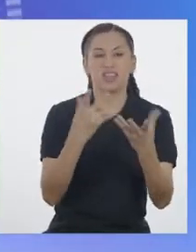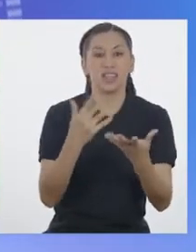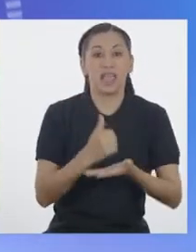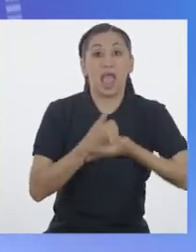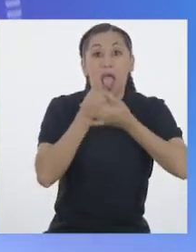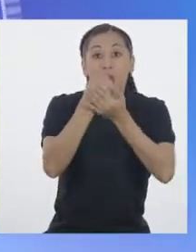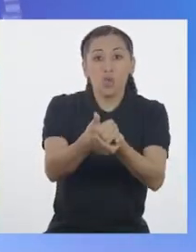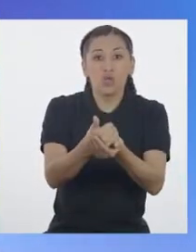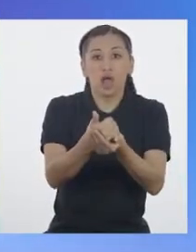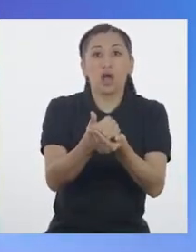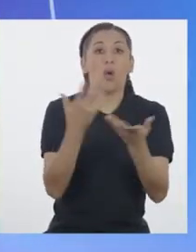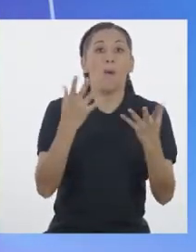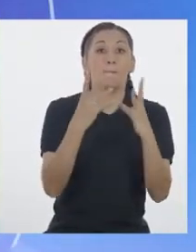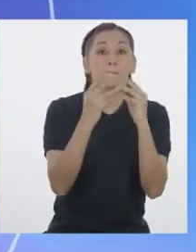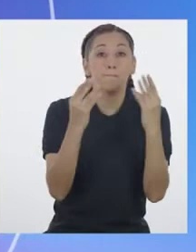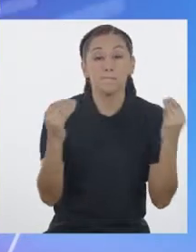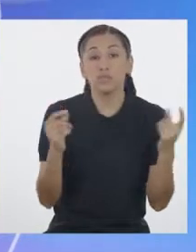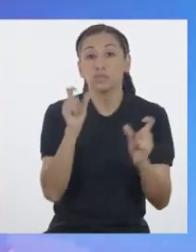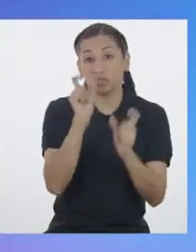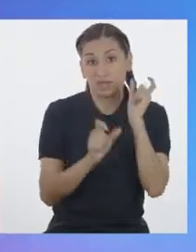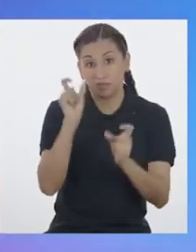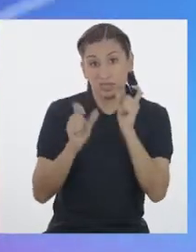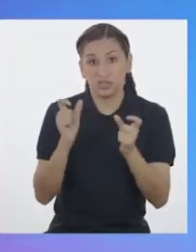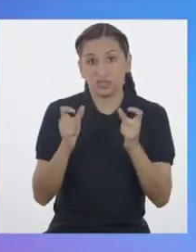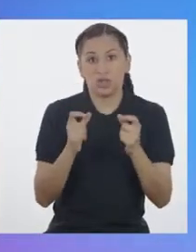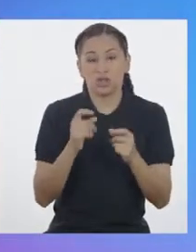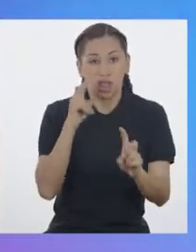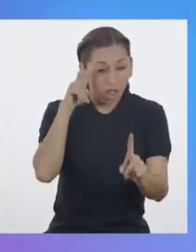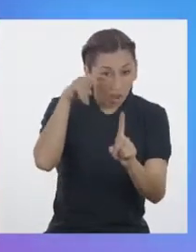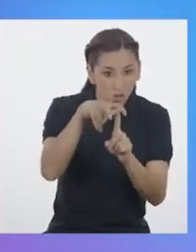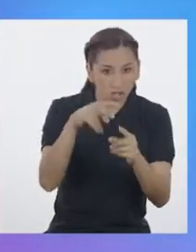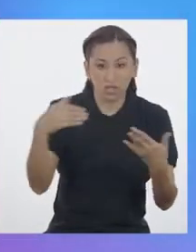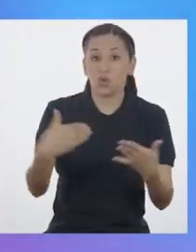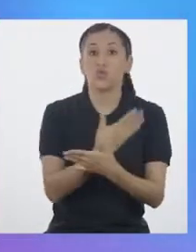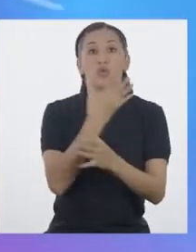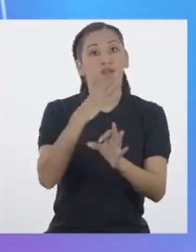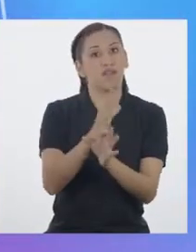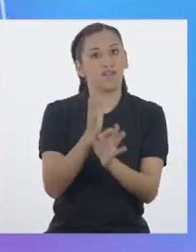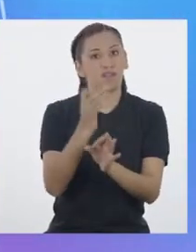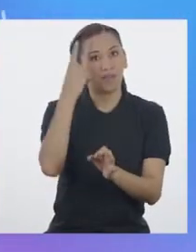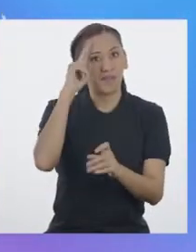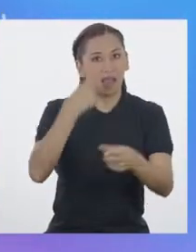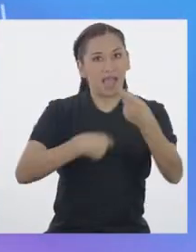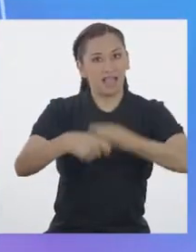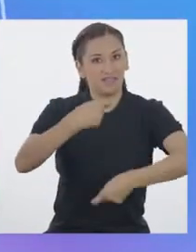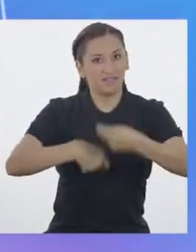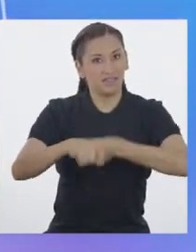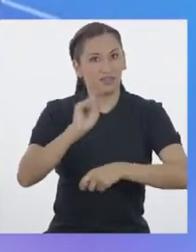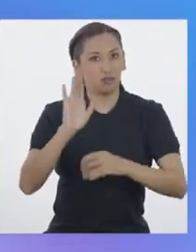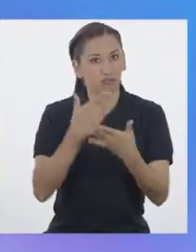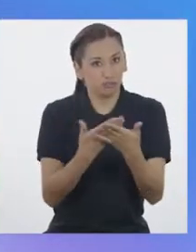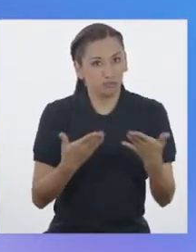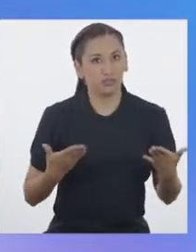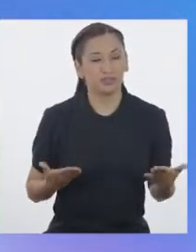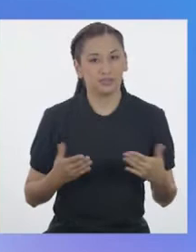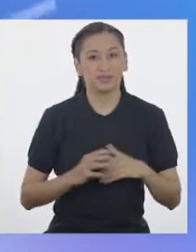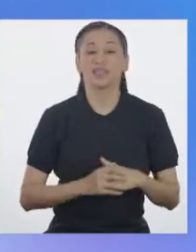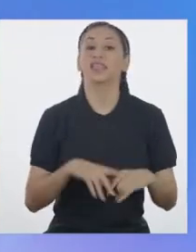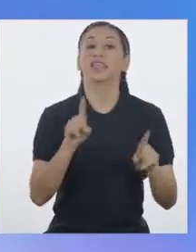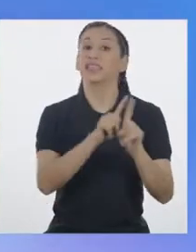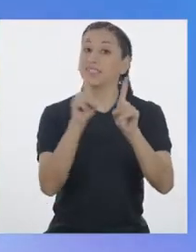a que muchas personas encuentren nuevas maneras de hacer llegar sus productos También